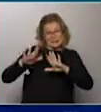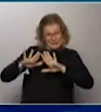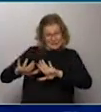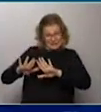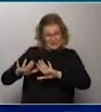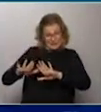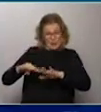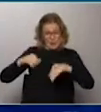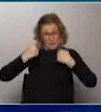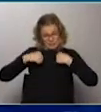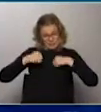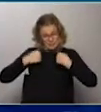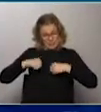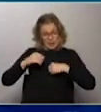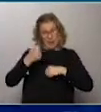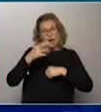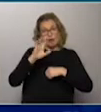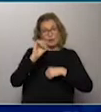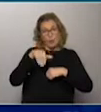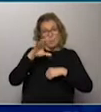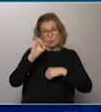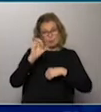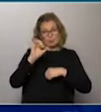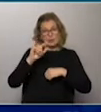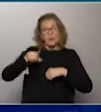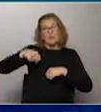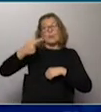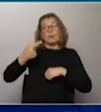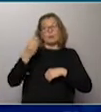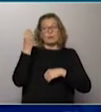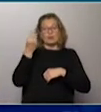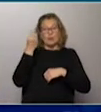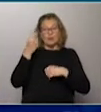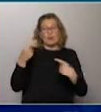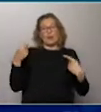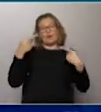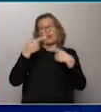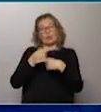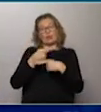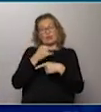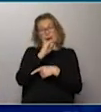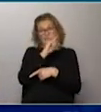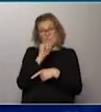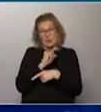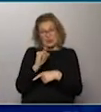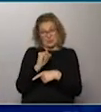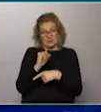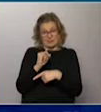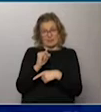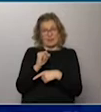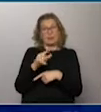Ahí va a entrenar, obviamente. Y va a salir recién el próximo sábado para jugar ante Plaza Colonia en el Parque Prandi por el torneo de apertura.